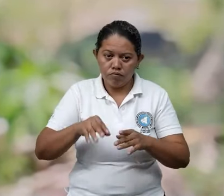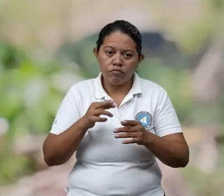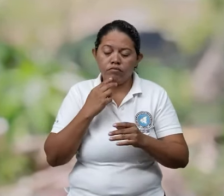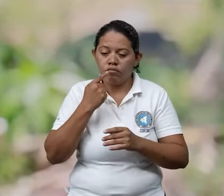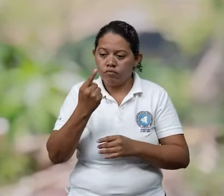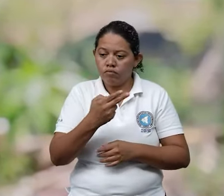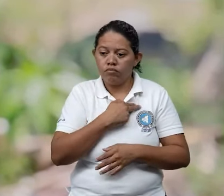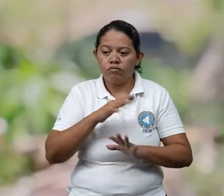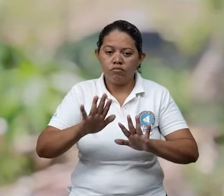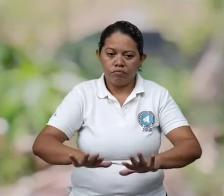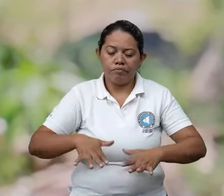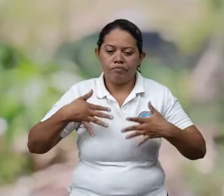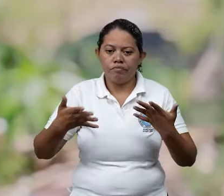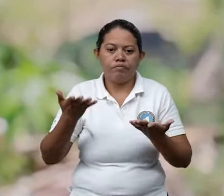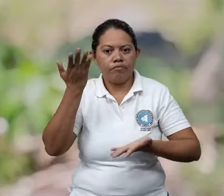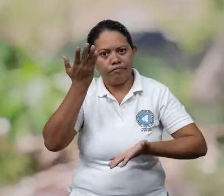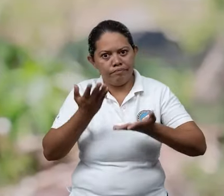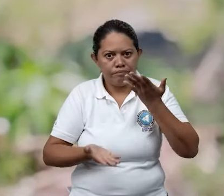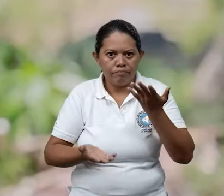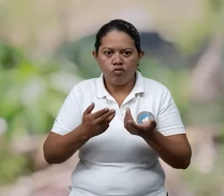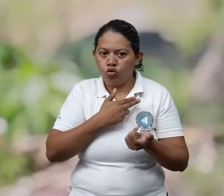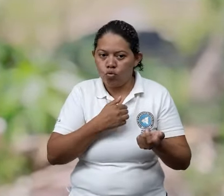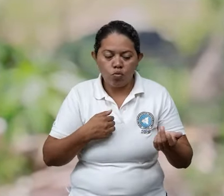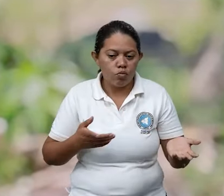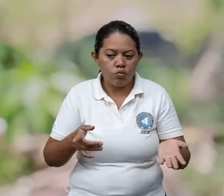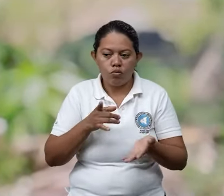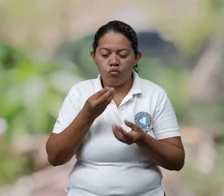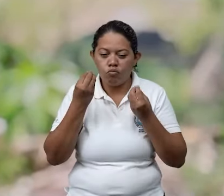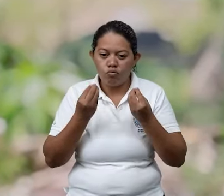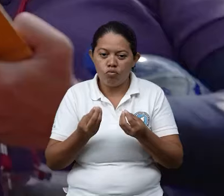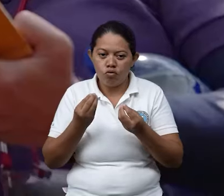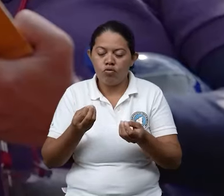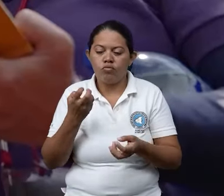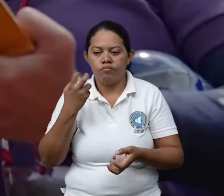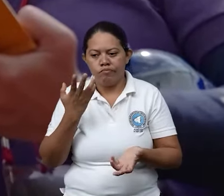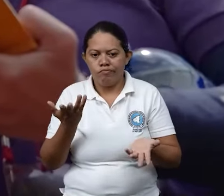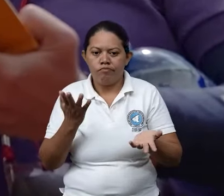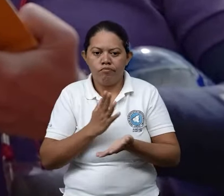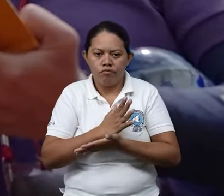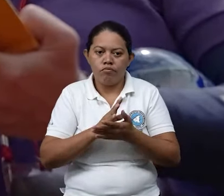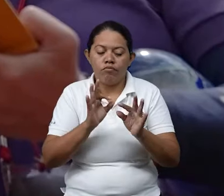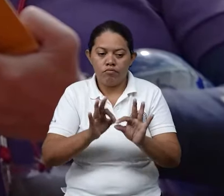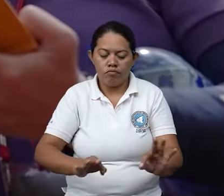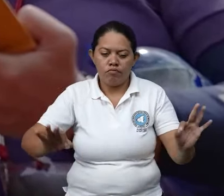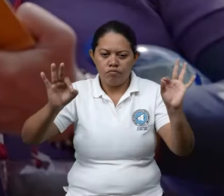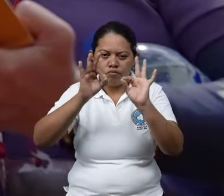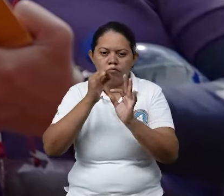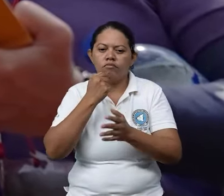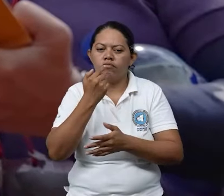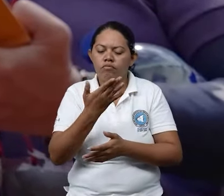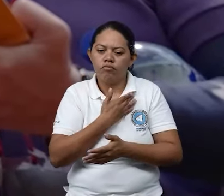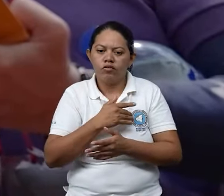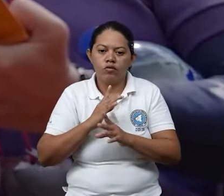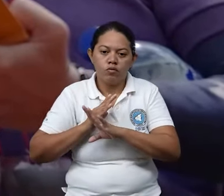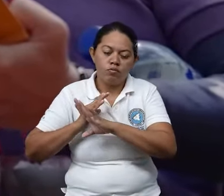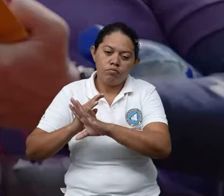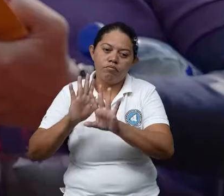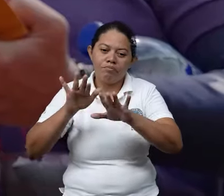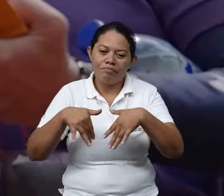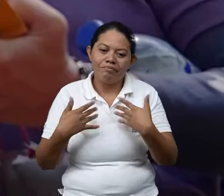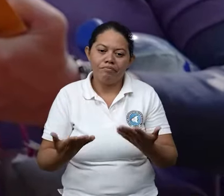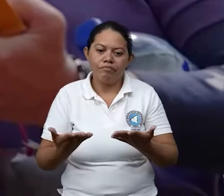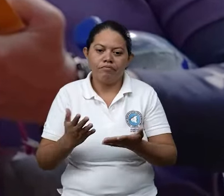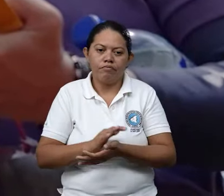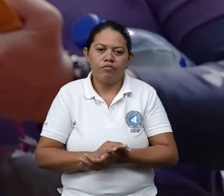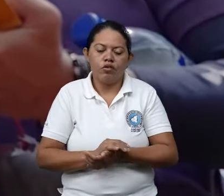obedecer, ¿verdad? Porque a veces, por no obedecer, hay muchos percances. Es importante que nosotros estemos prevenidos, ¿verdad? Para